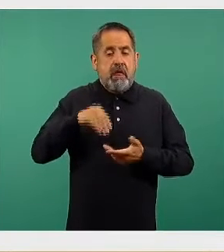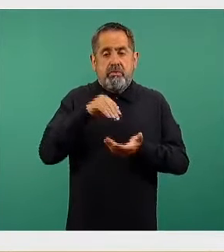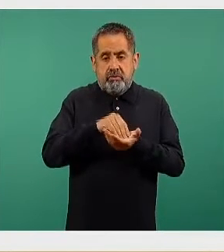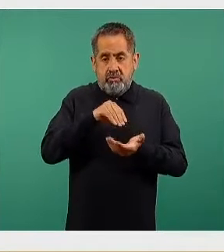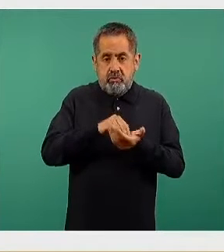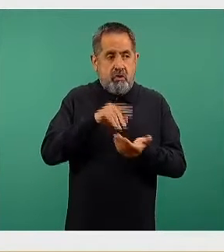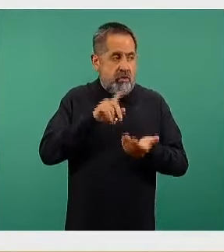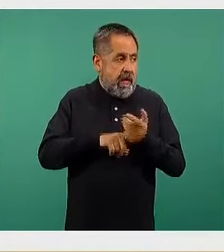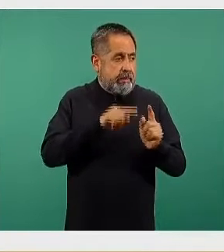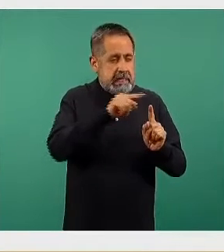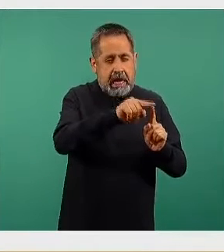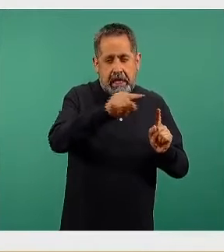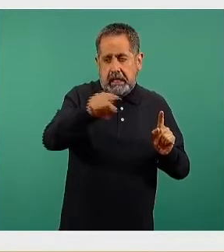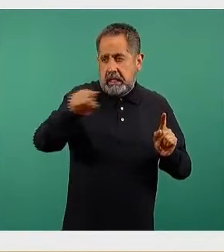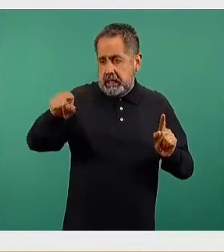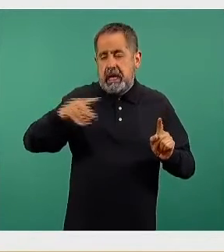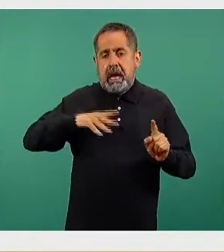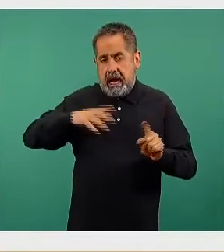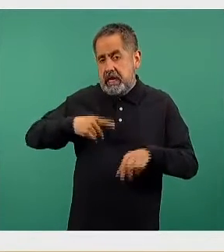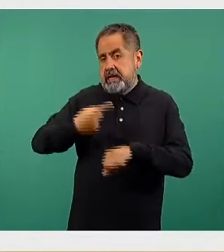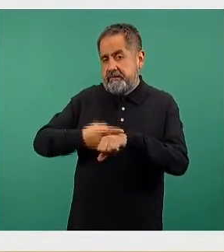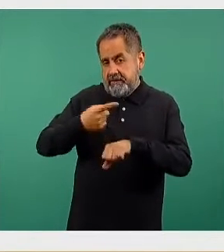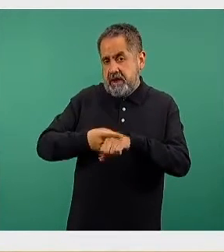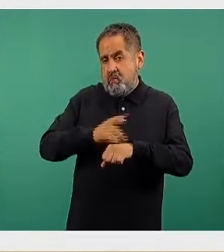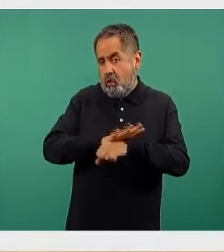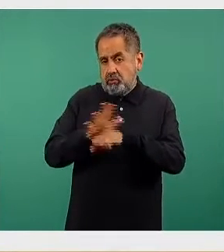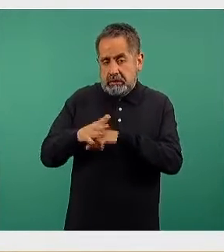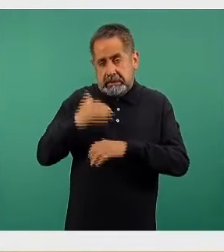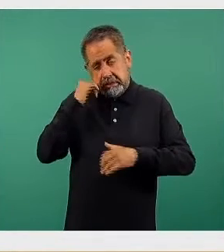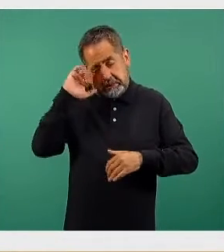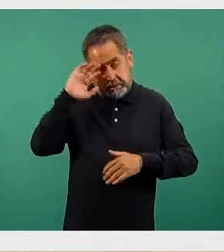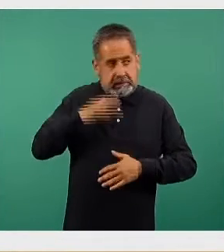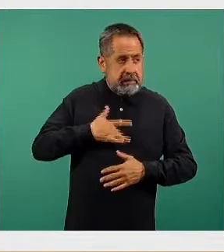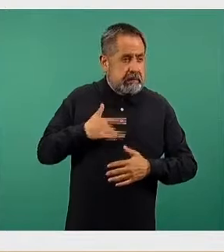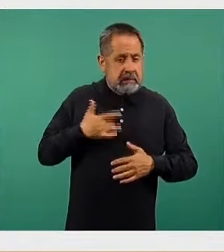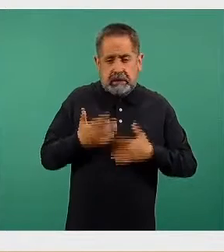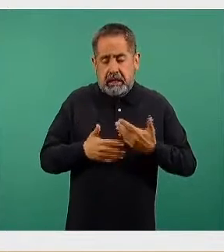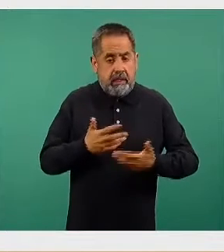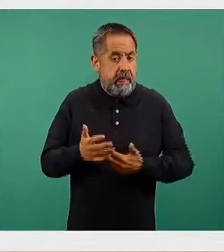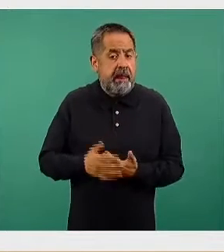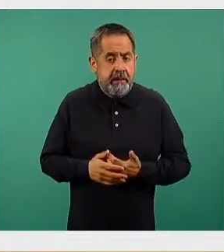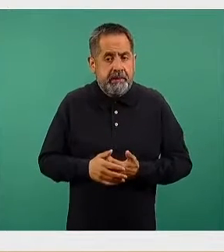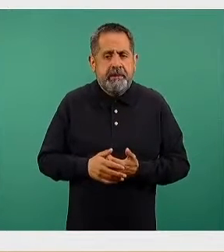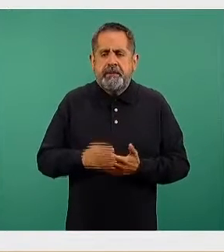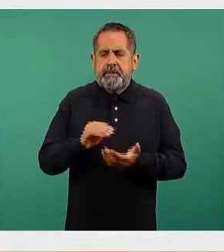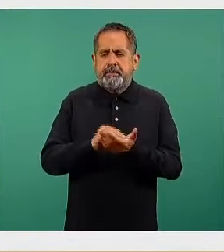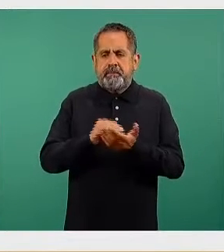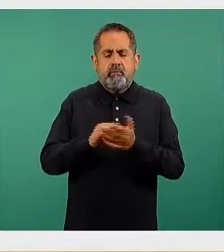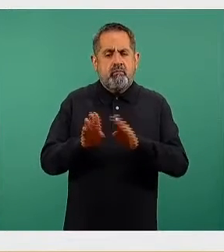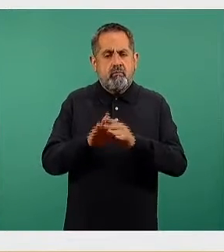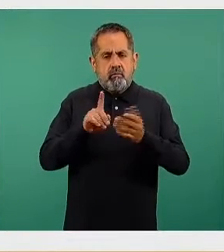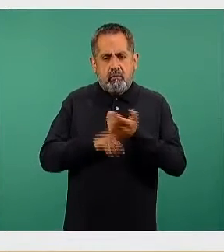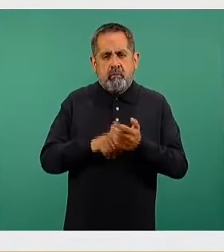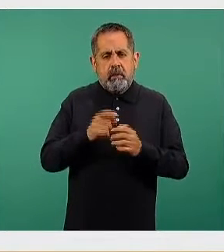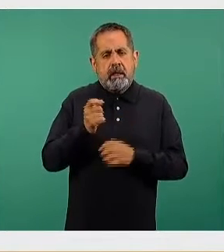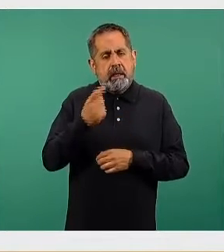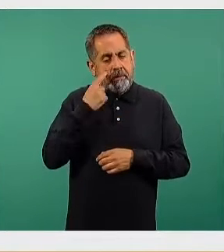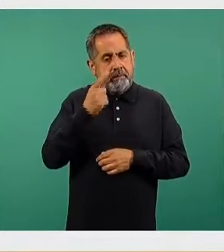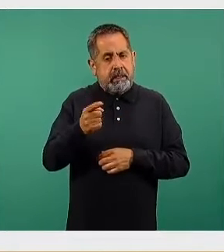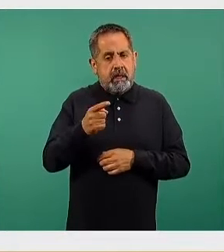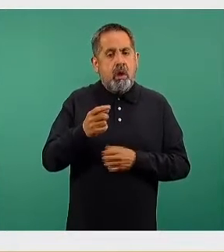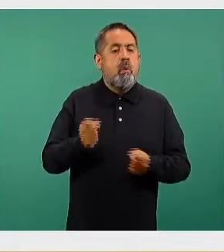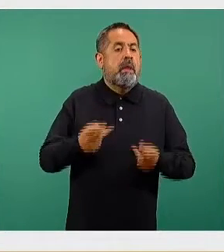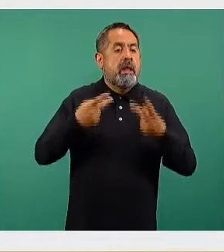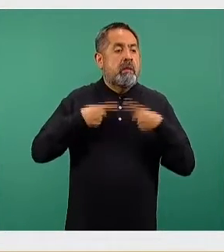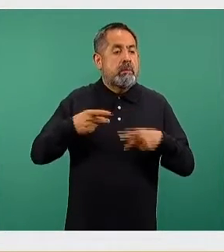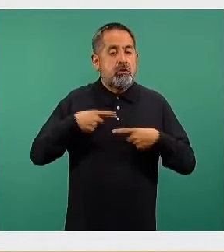y síntomas en los últimos 14 días. Vemos también que continúa a la par y prácticamente en forma de espejo la curva de